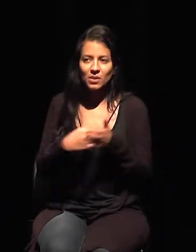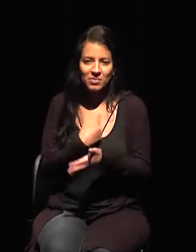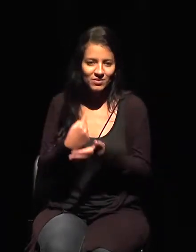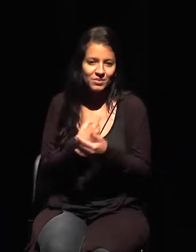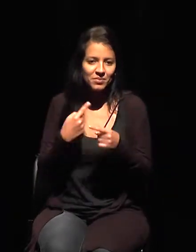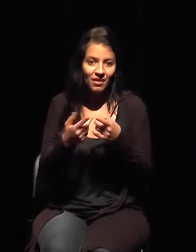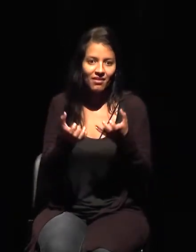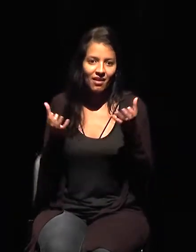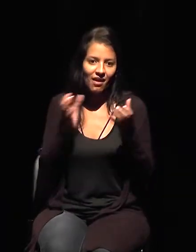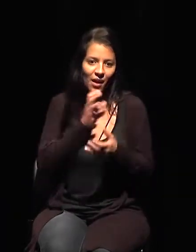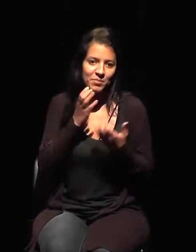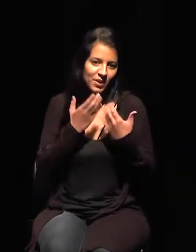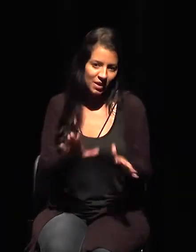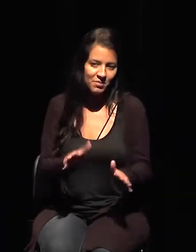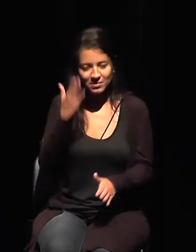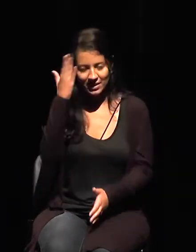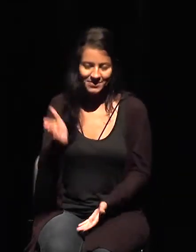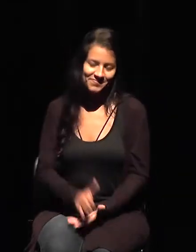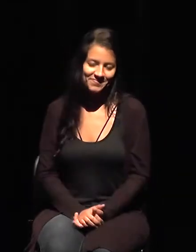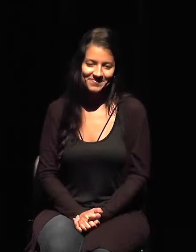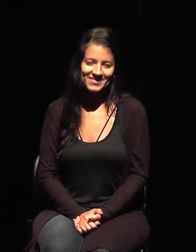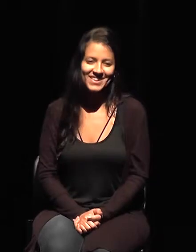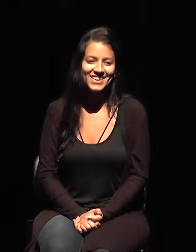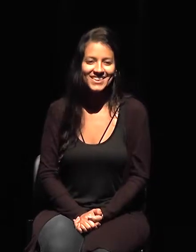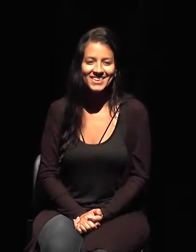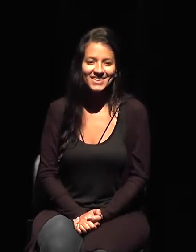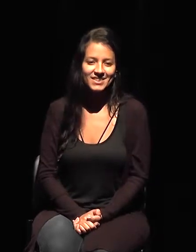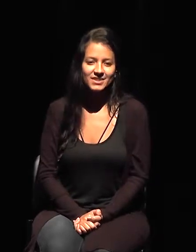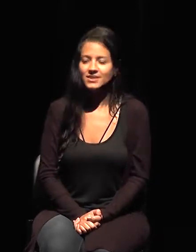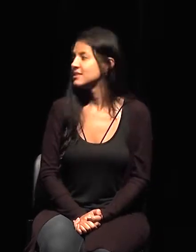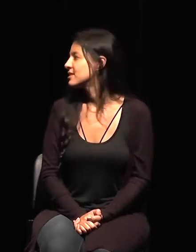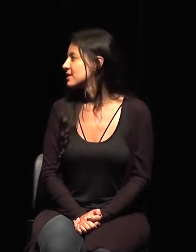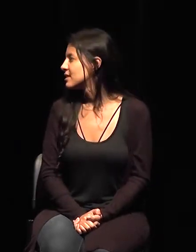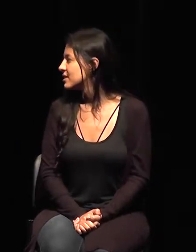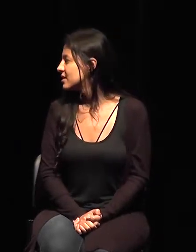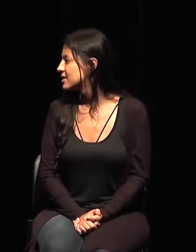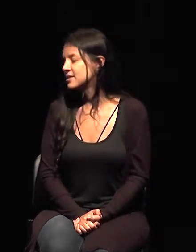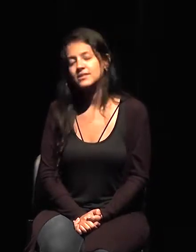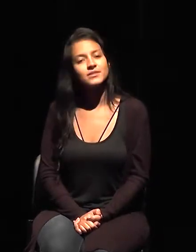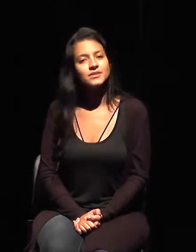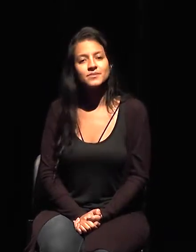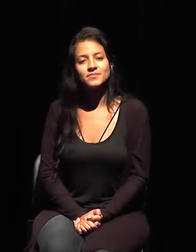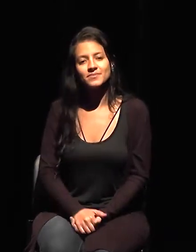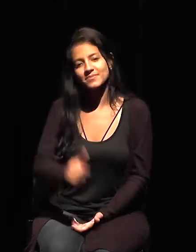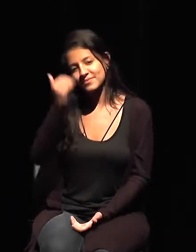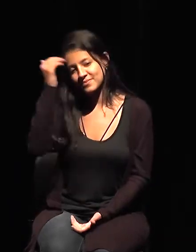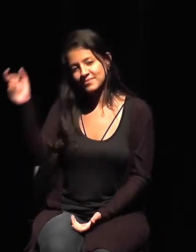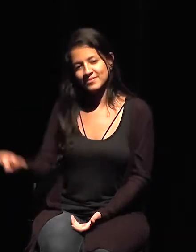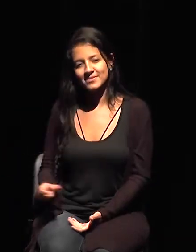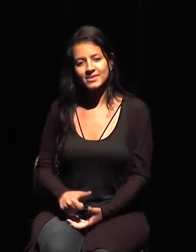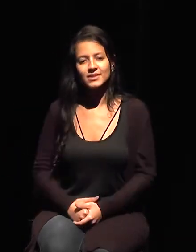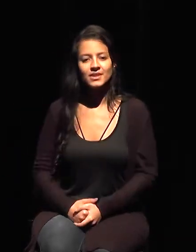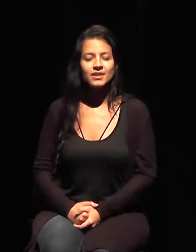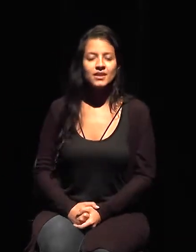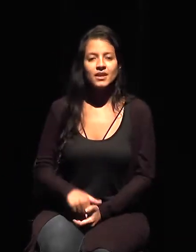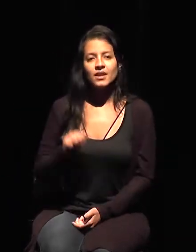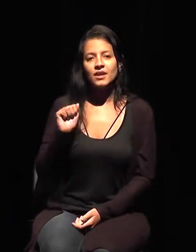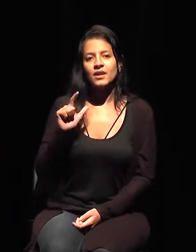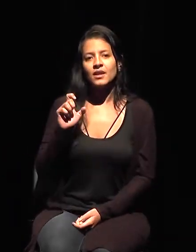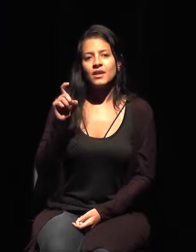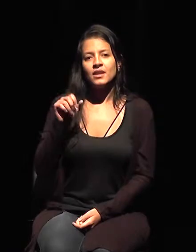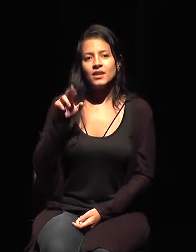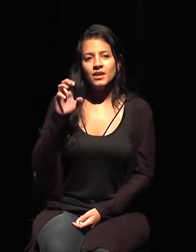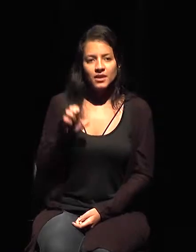muchas gracias Alexandre por estas intervenciones y consideraciones, le